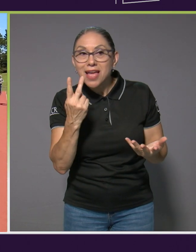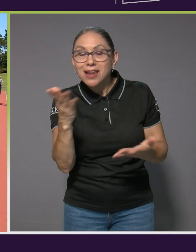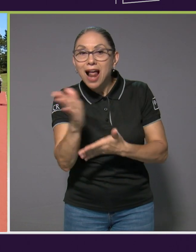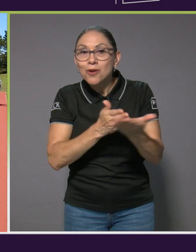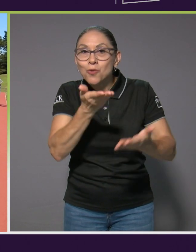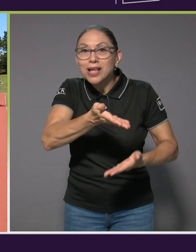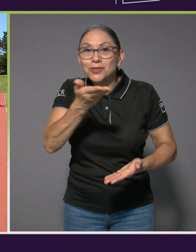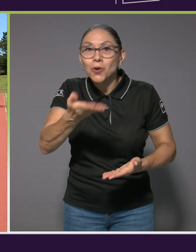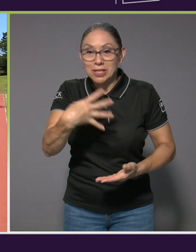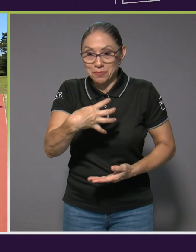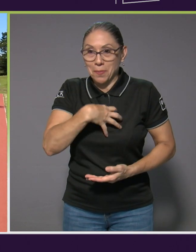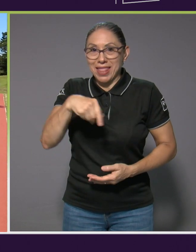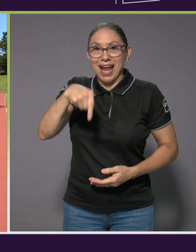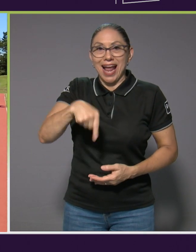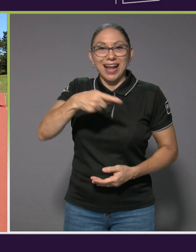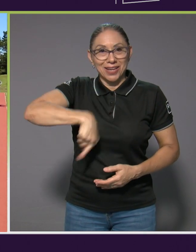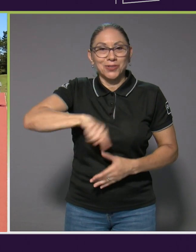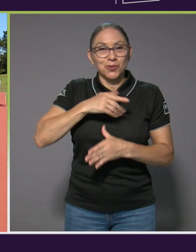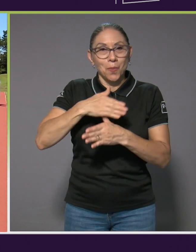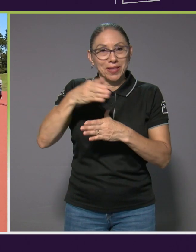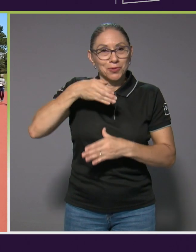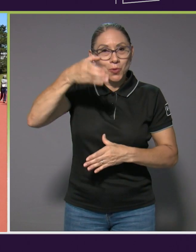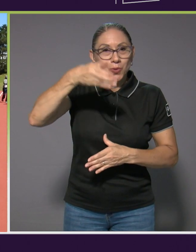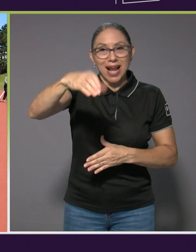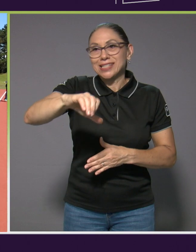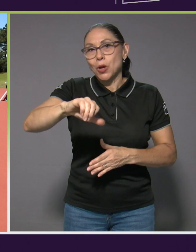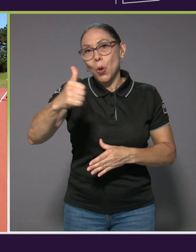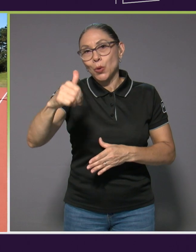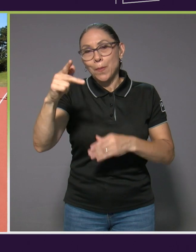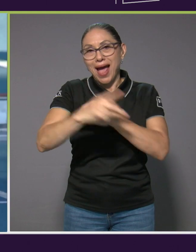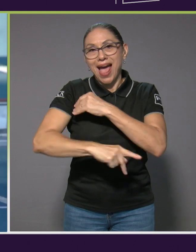que nosotros compartimos aquí culturalmente, igual a otros países.